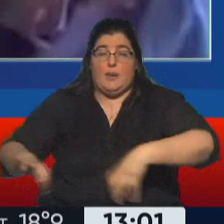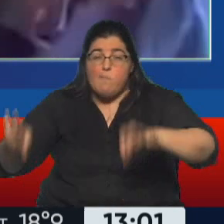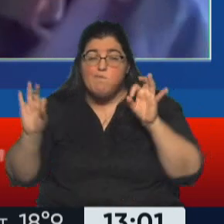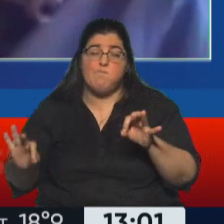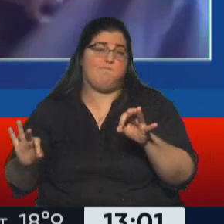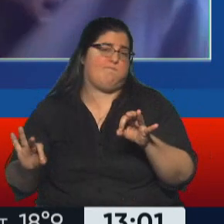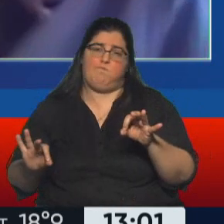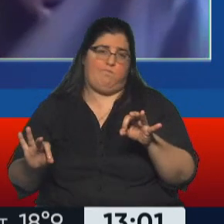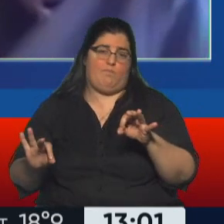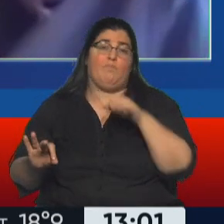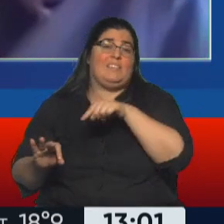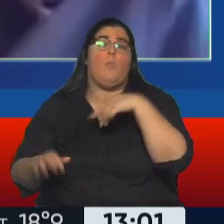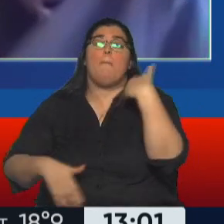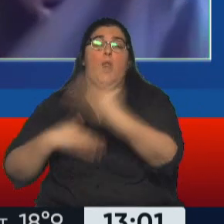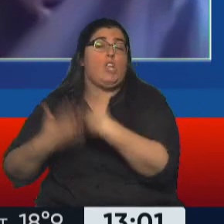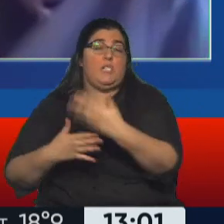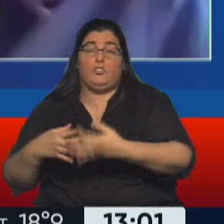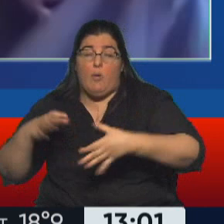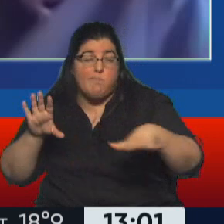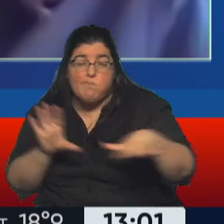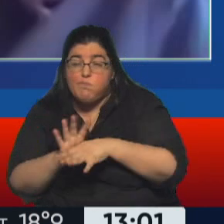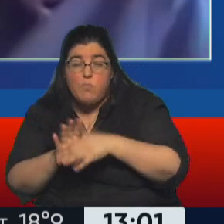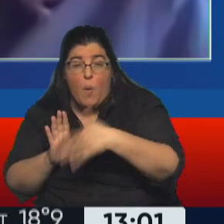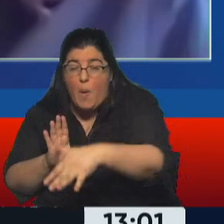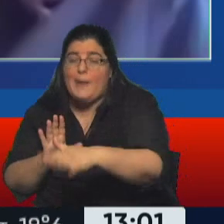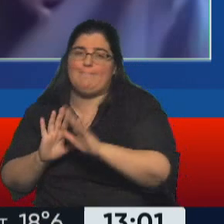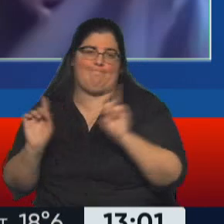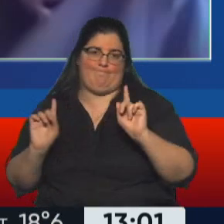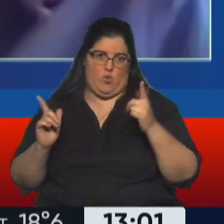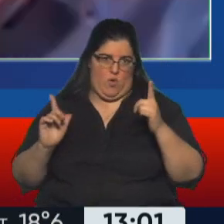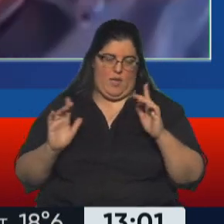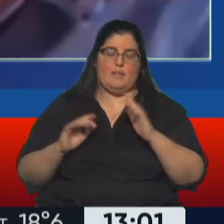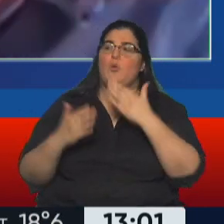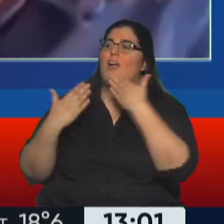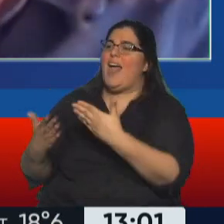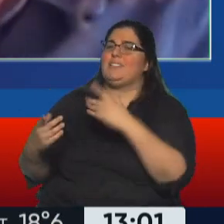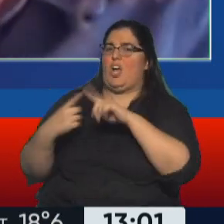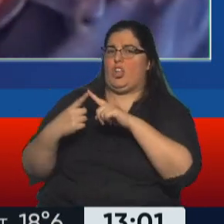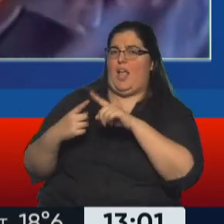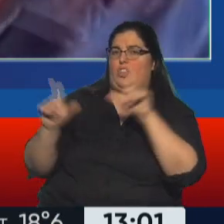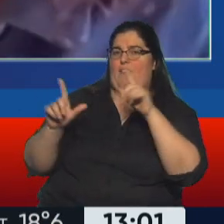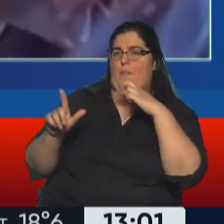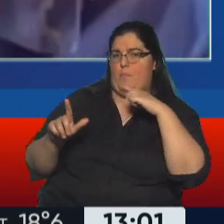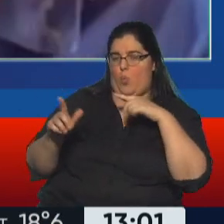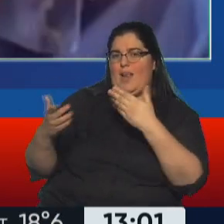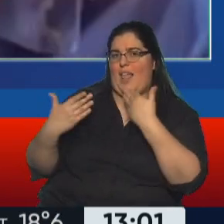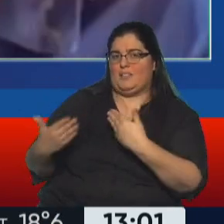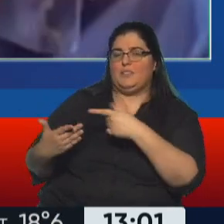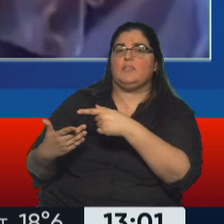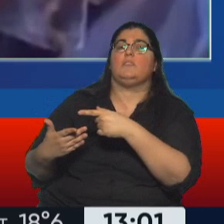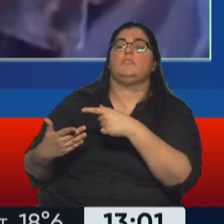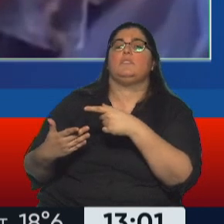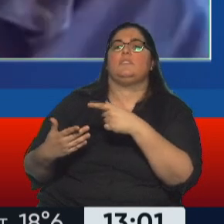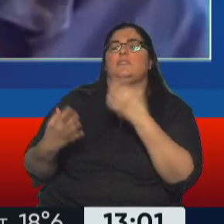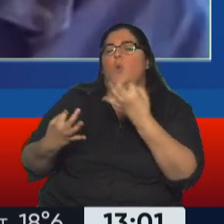está garantizado, ¿no? Rosana, te agradecemos mucho este contacto con la Televisión Pública. Seguramente, si nos